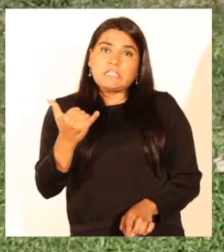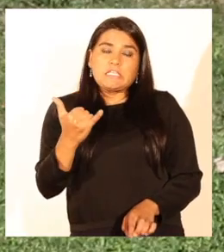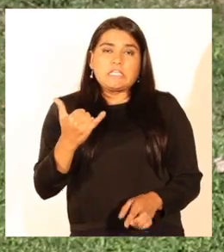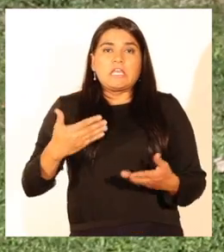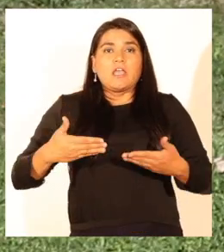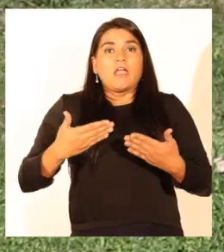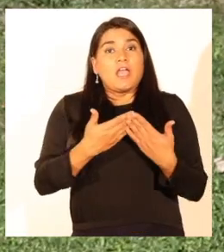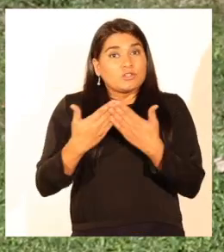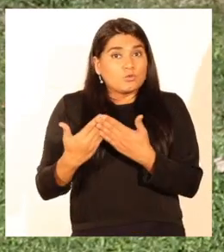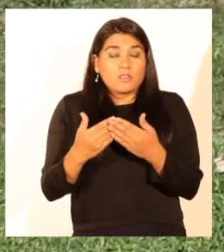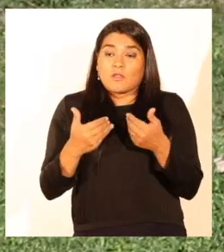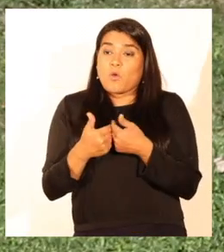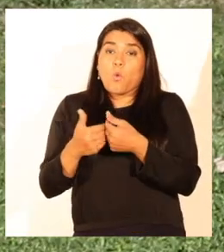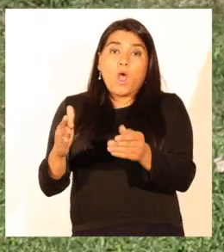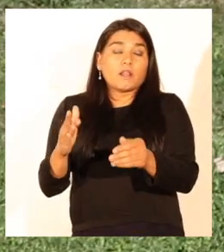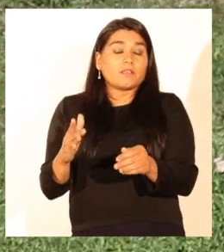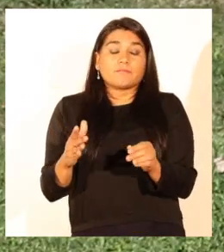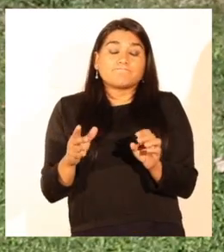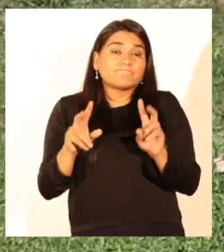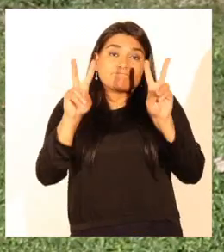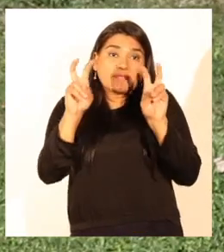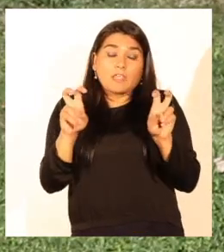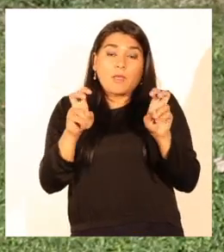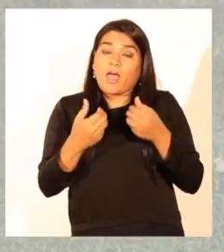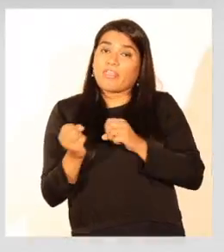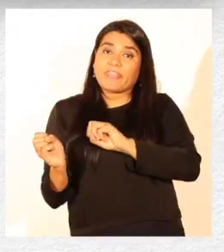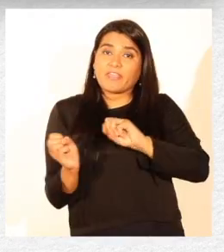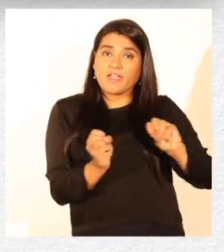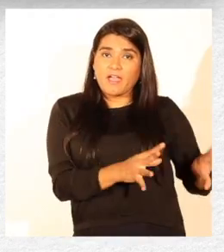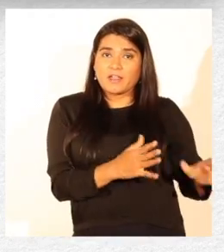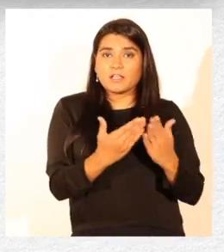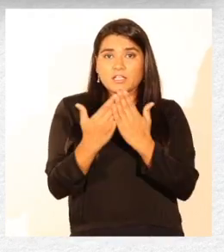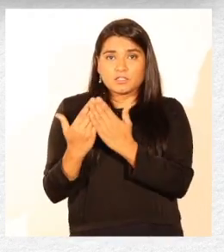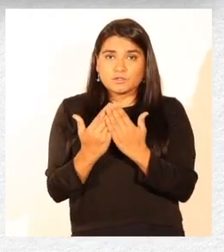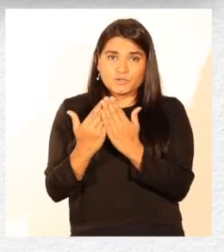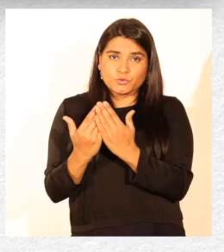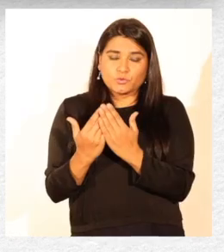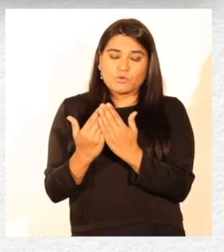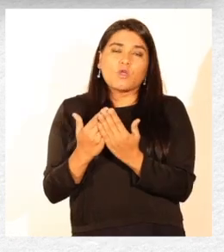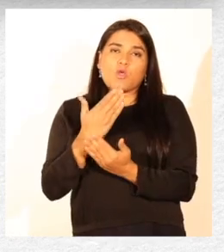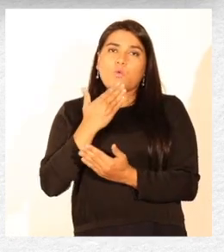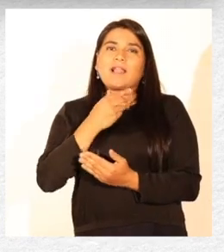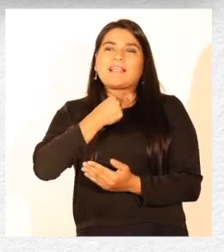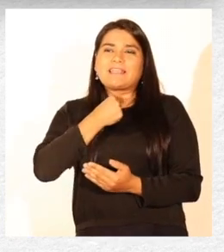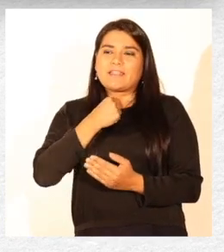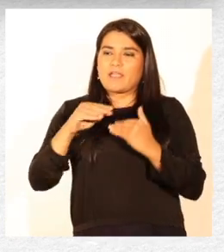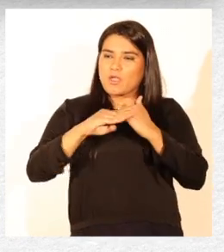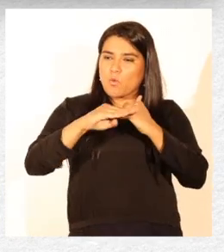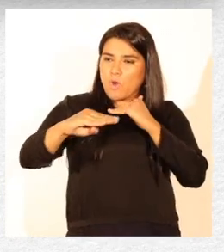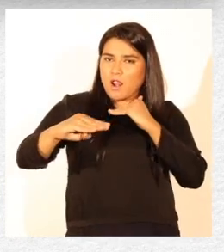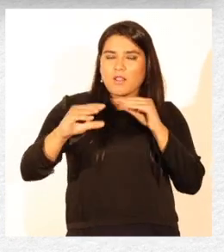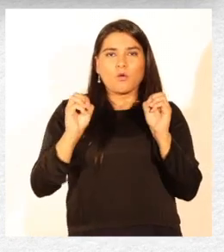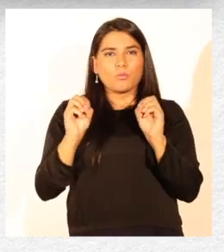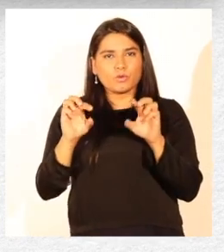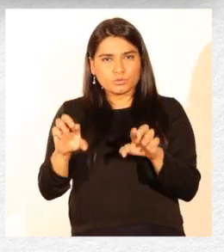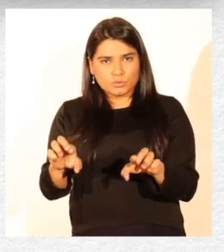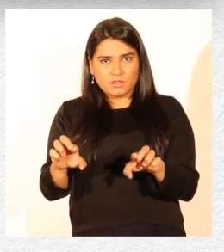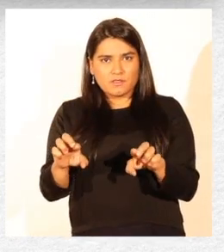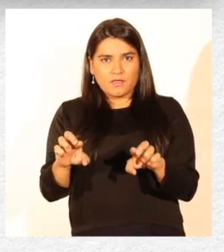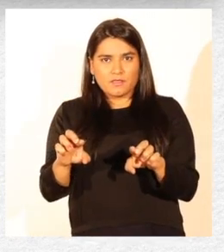que por cualquier motivo han dejado sus estudios. Pretende igualar oportunidades,